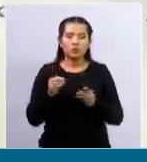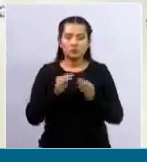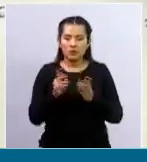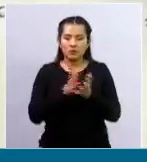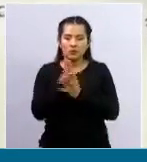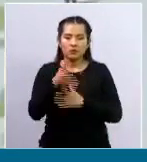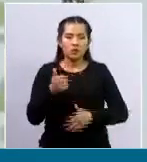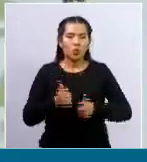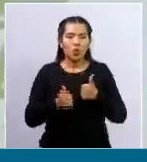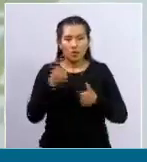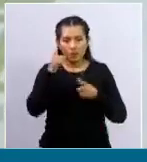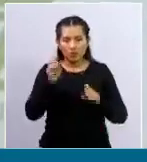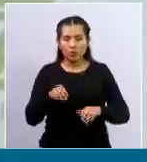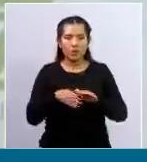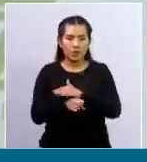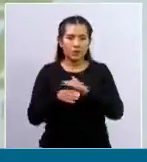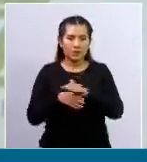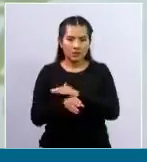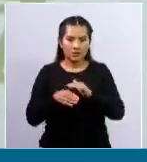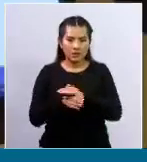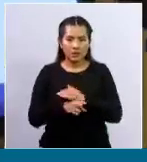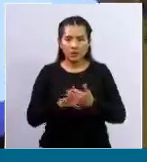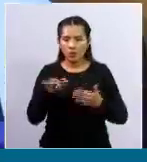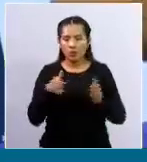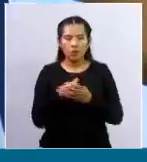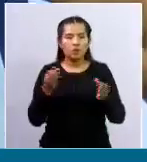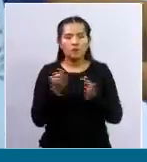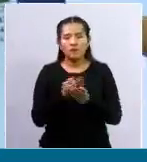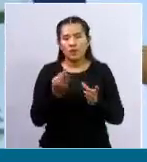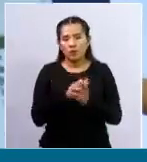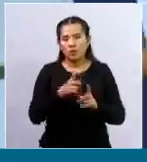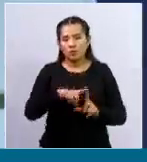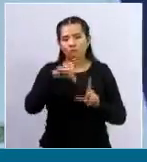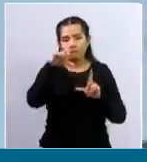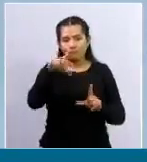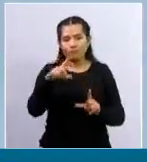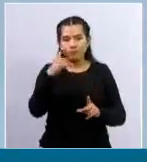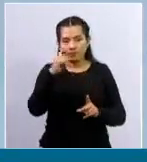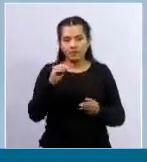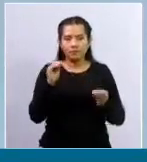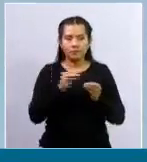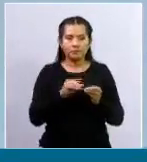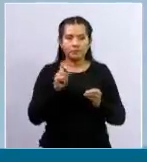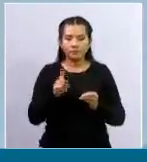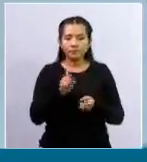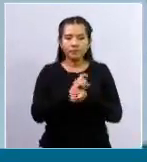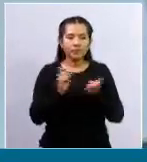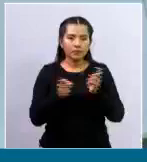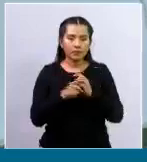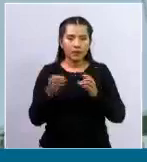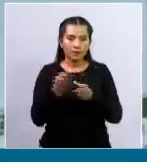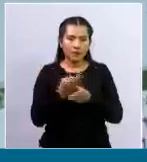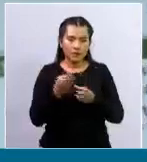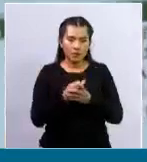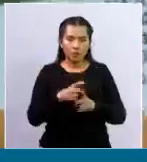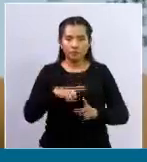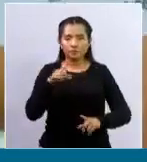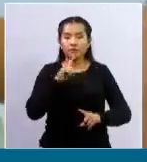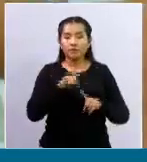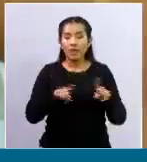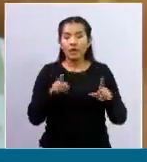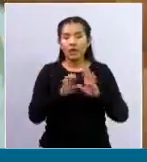que les permita acceder a la facturación, a recibir la factura electrónica. Finalmente, algún